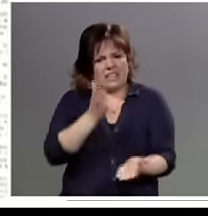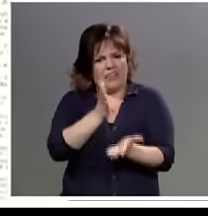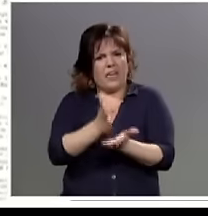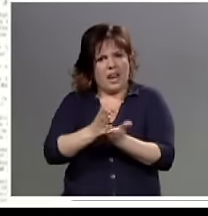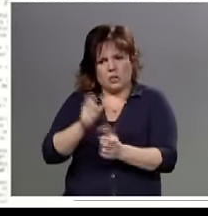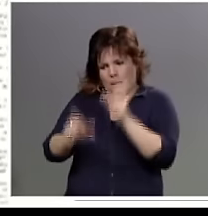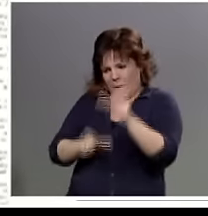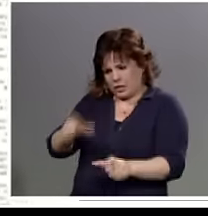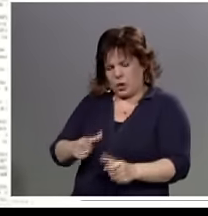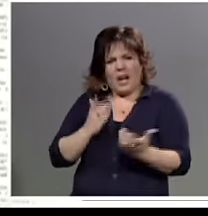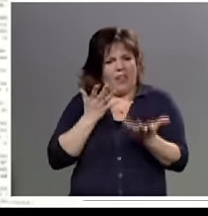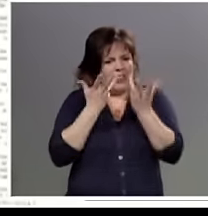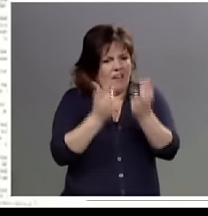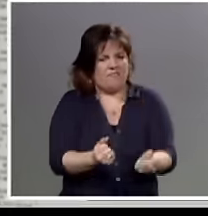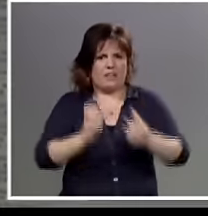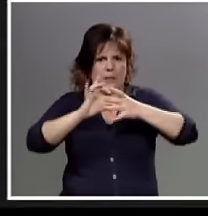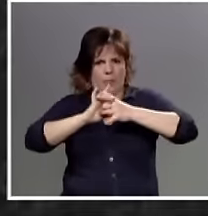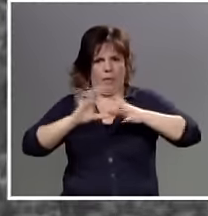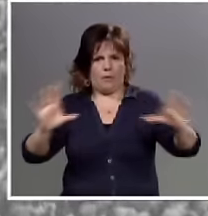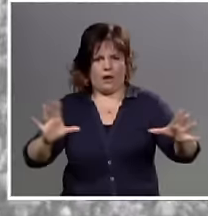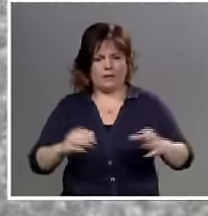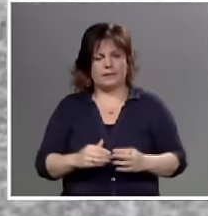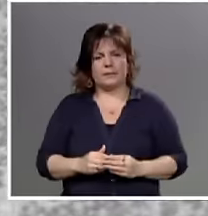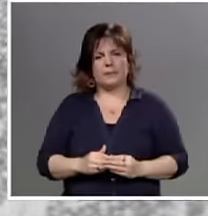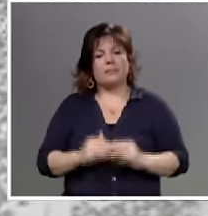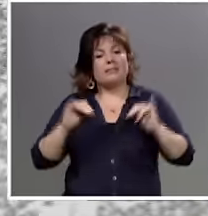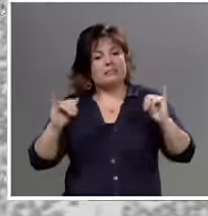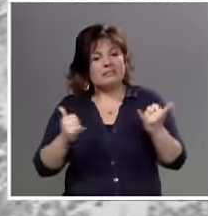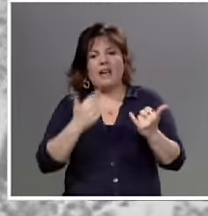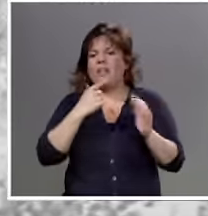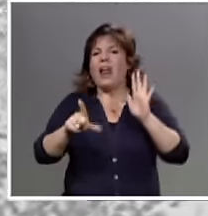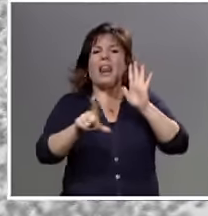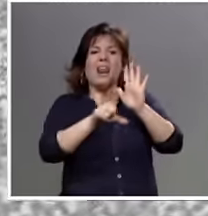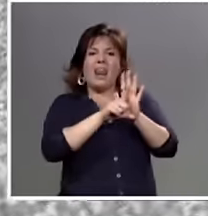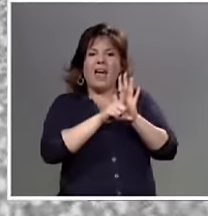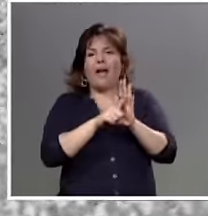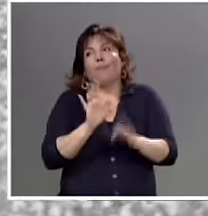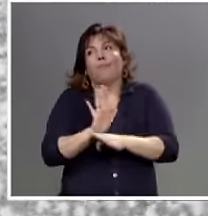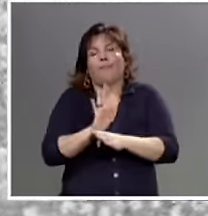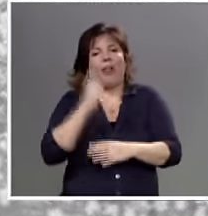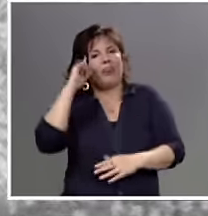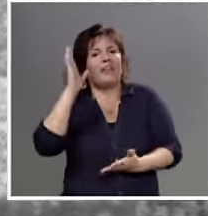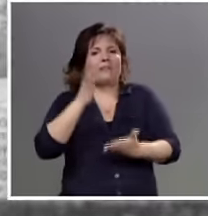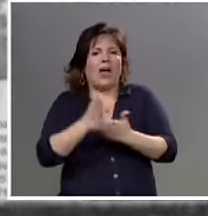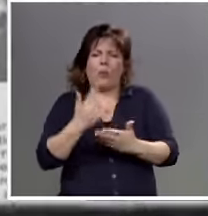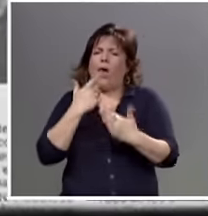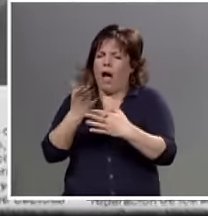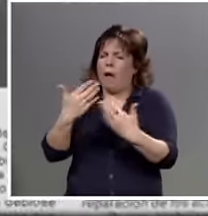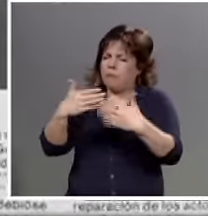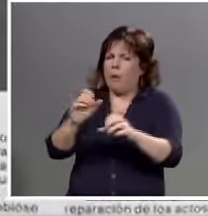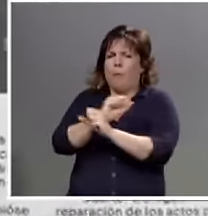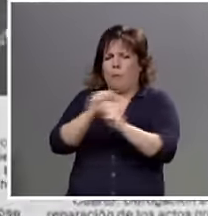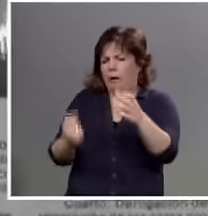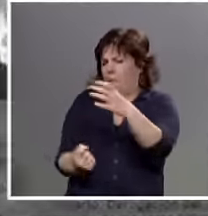sociales y democráticos. Bajo el marco legal de una ley de la dictadura que permitía la creación